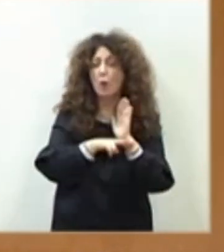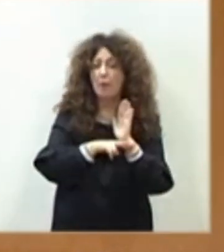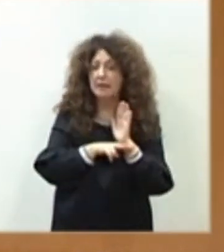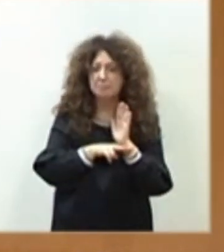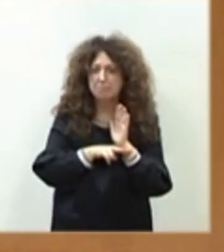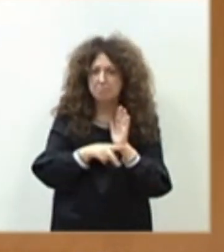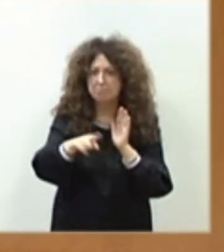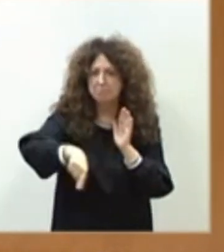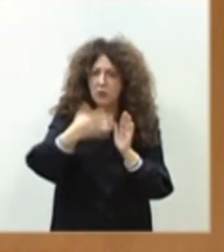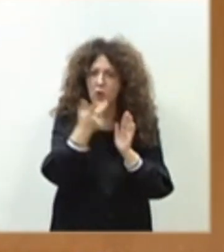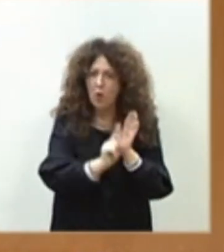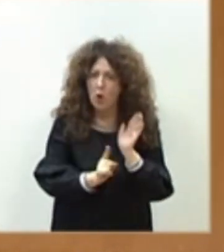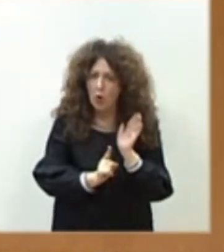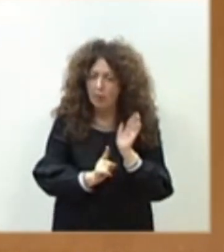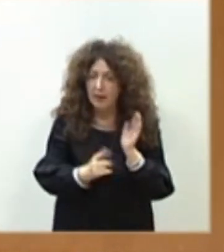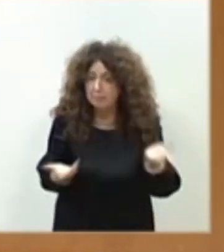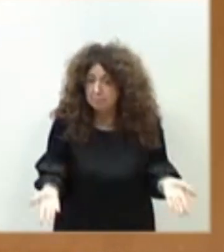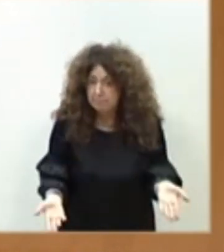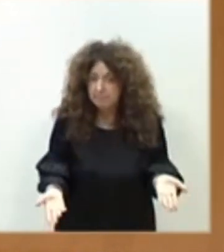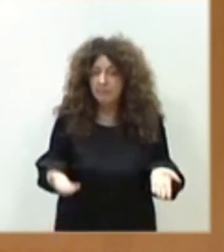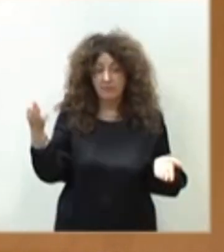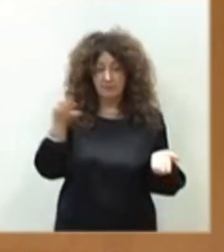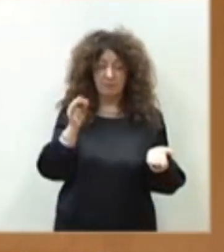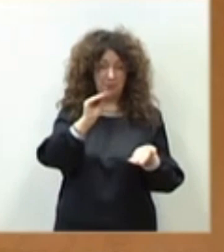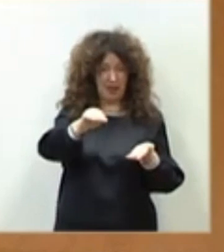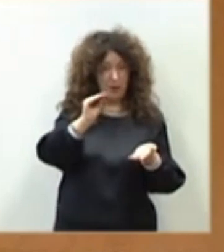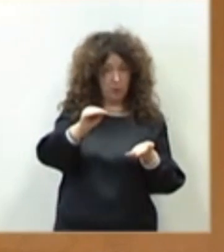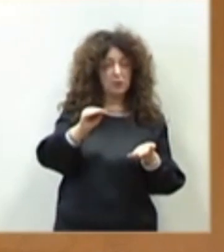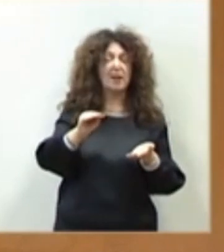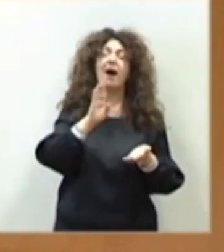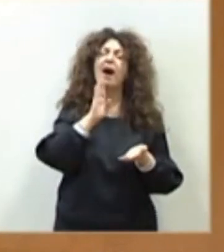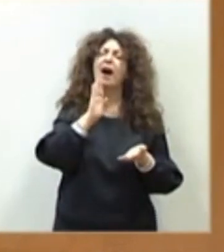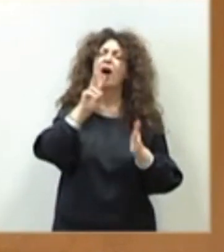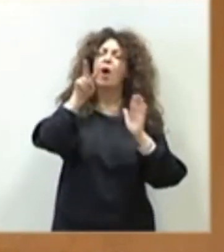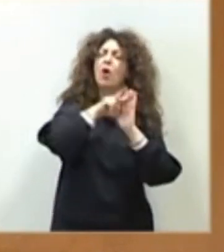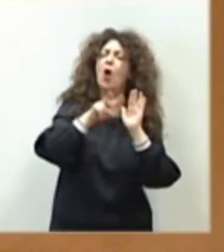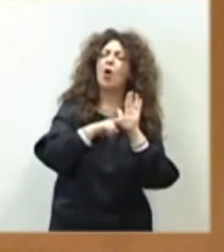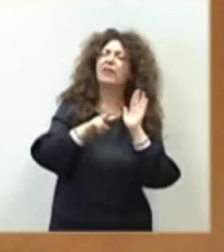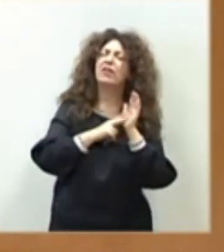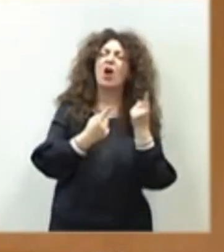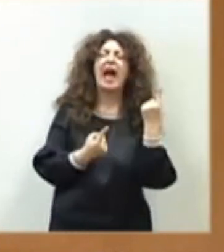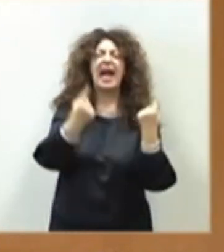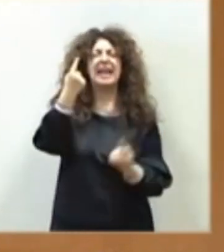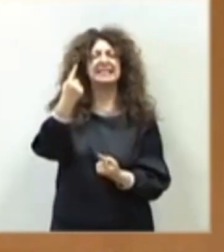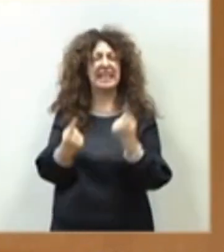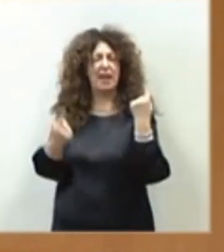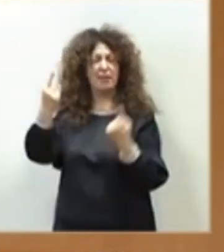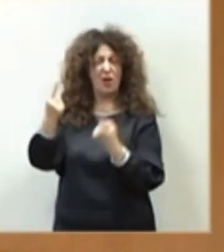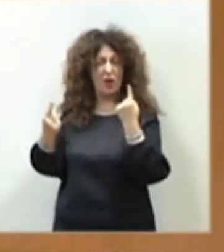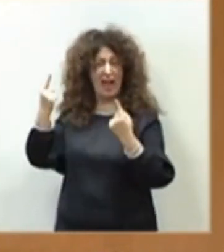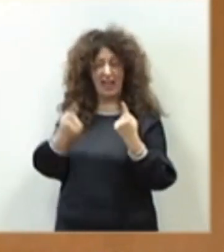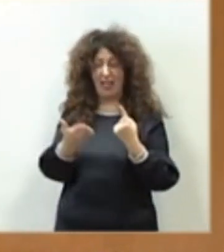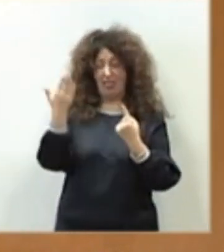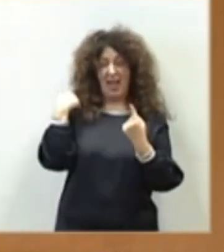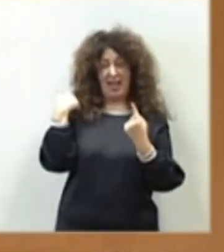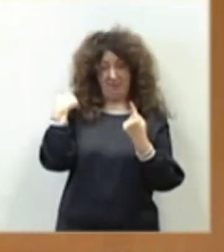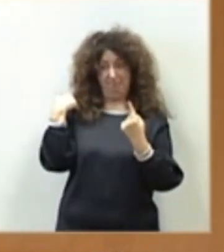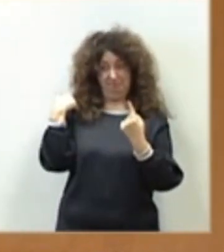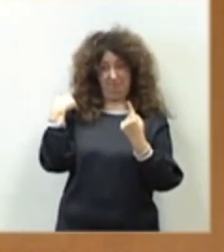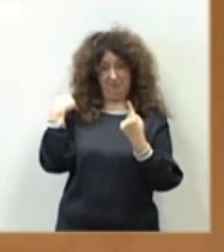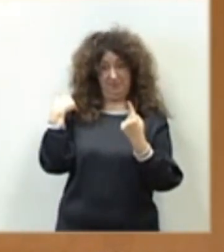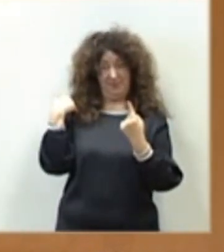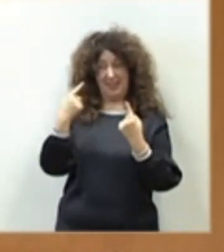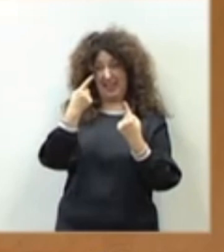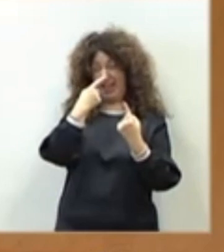Le pregunto, ¿se van a seguir manteniendo las condiciones de excepcionalidad que se mantuvieron en la campaña anterior? ¿Va a haber